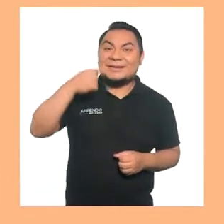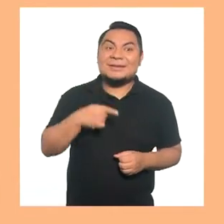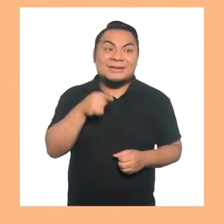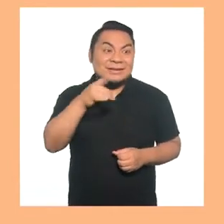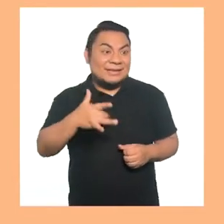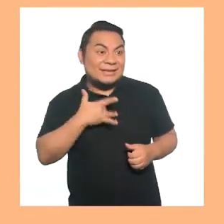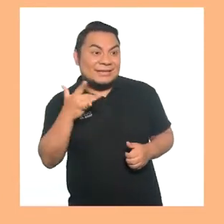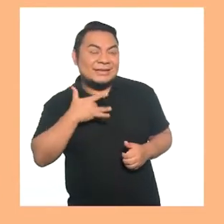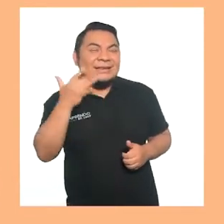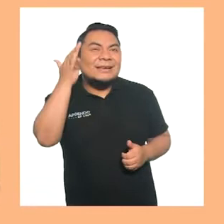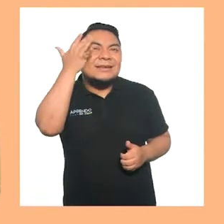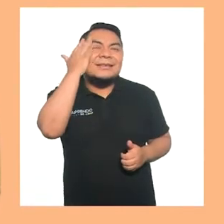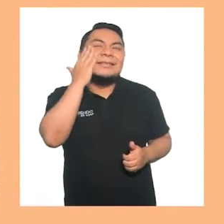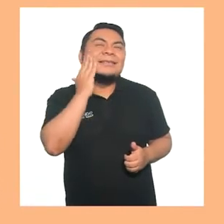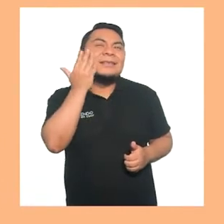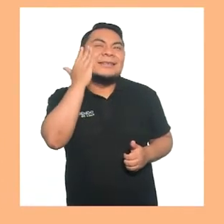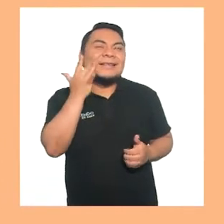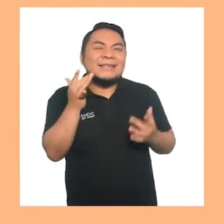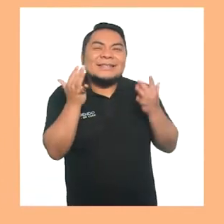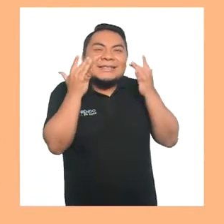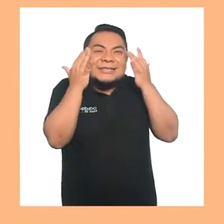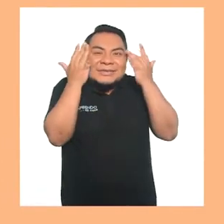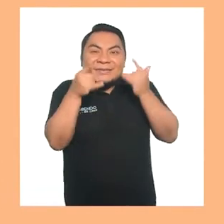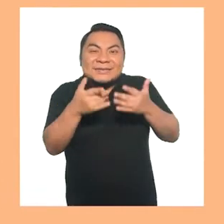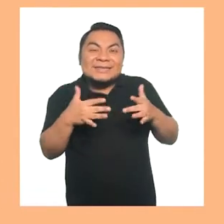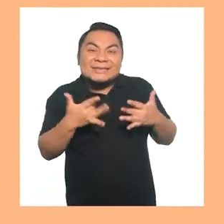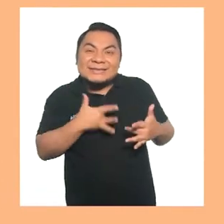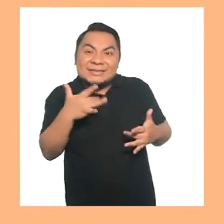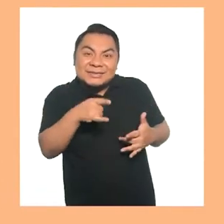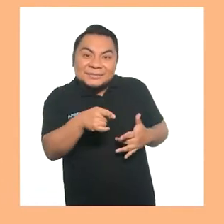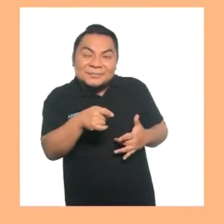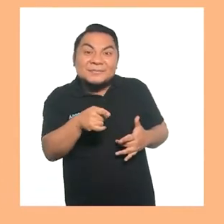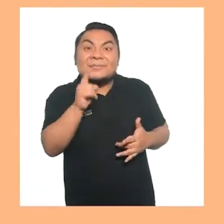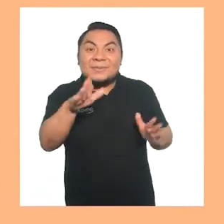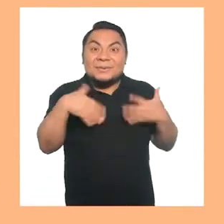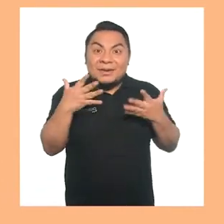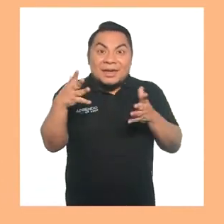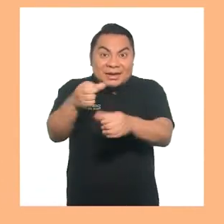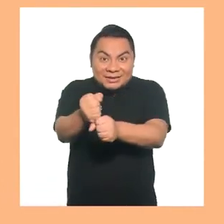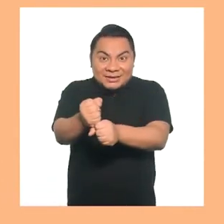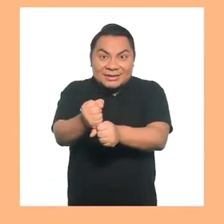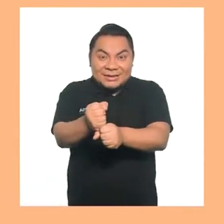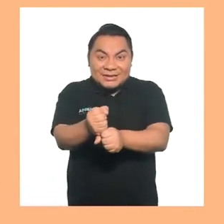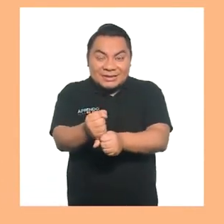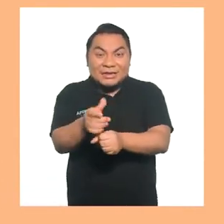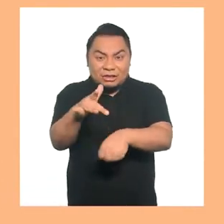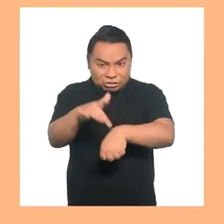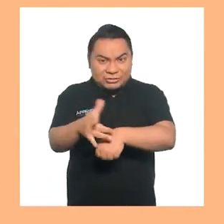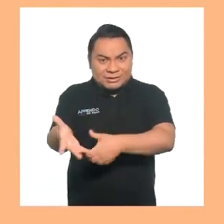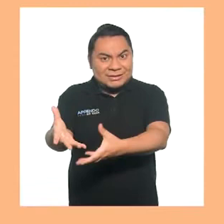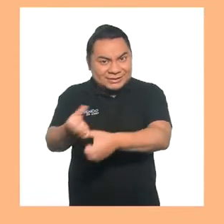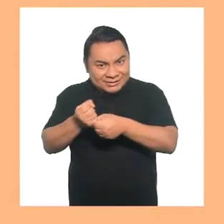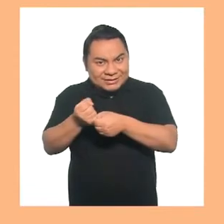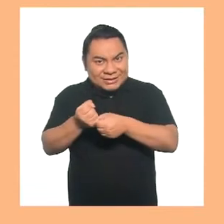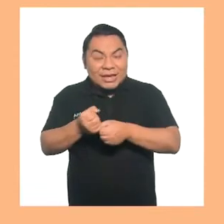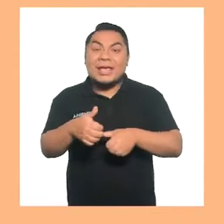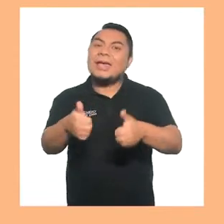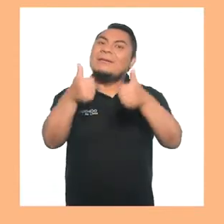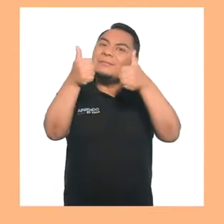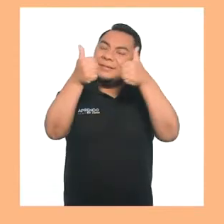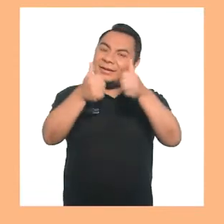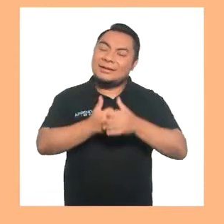¿Sientes cosquillitas? ¿Puedes atraparlo? Muy bien.